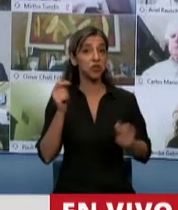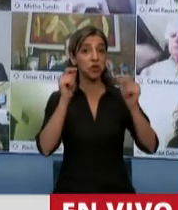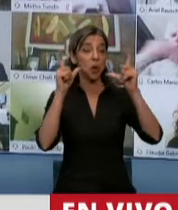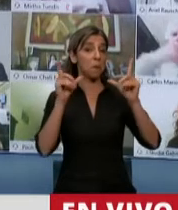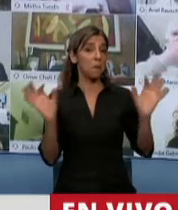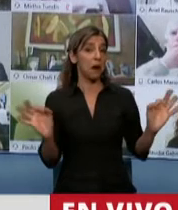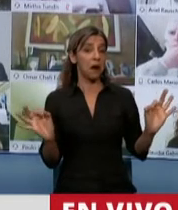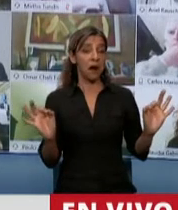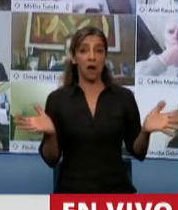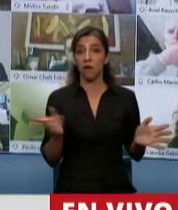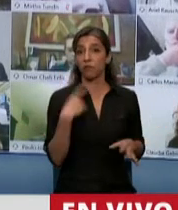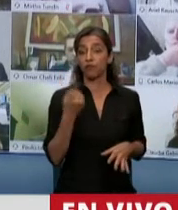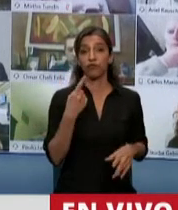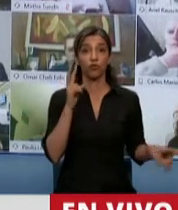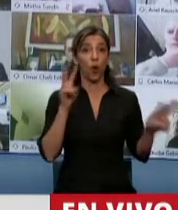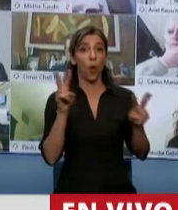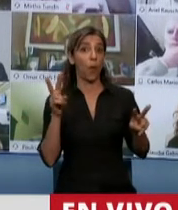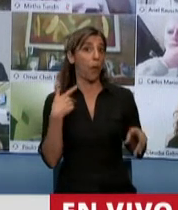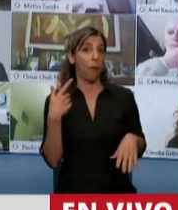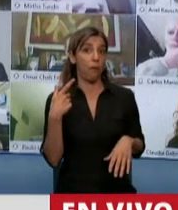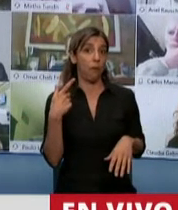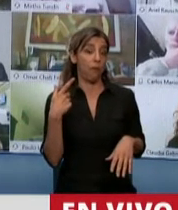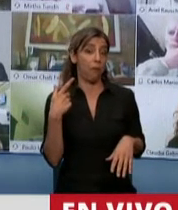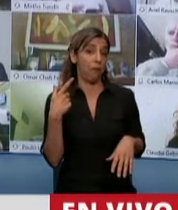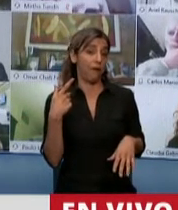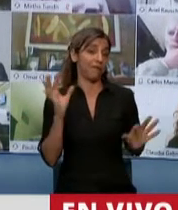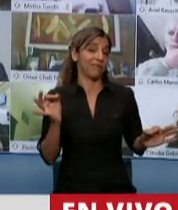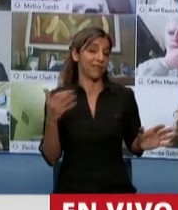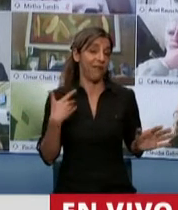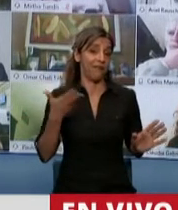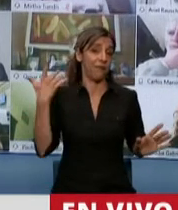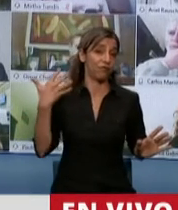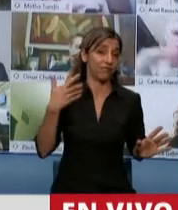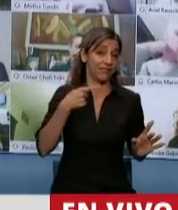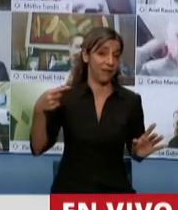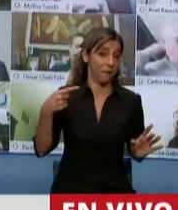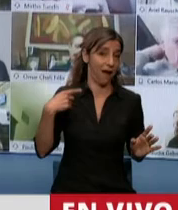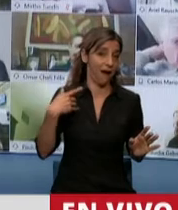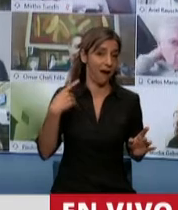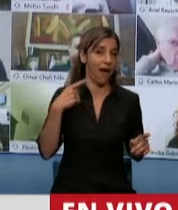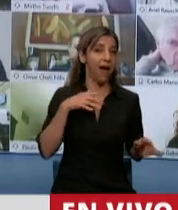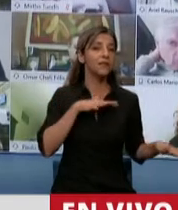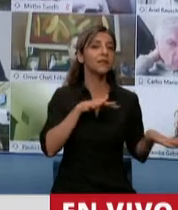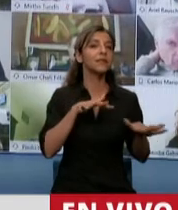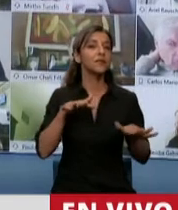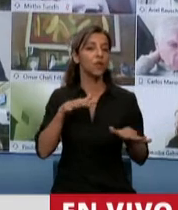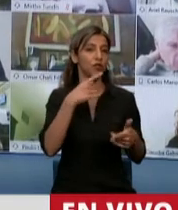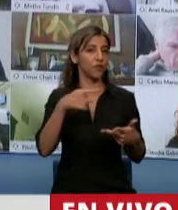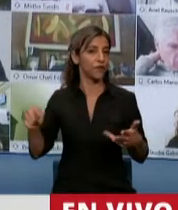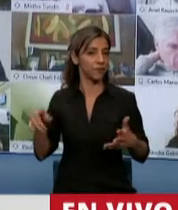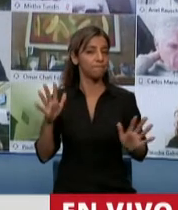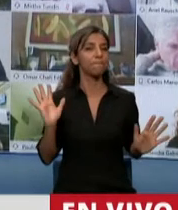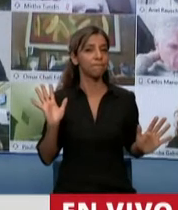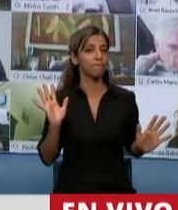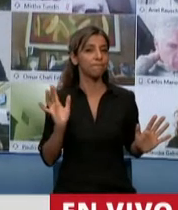ve lo que ha pasado a lo largo de esta semana que vivimos, digo, en nuestra